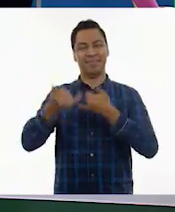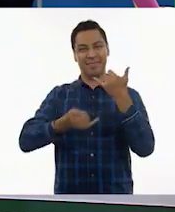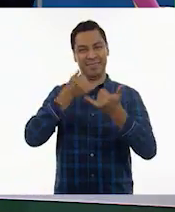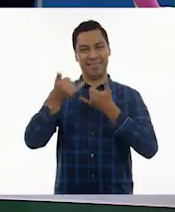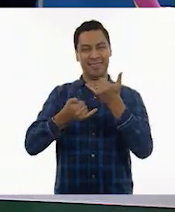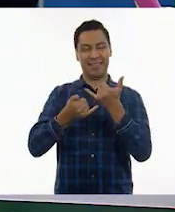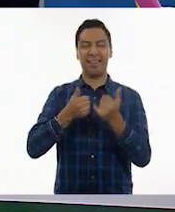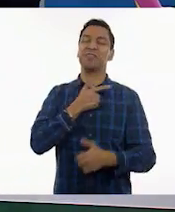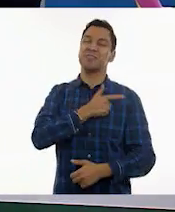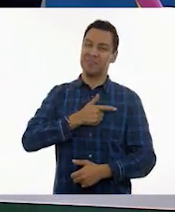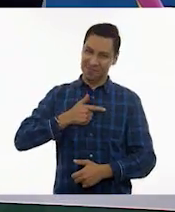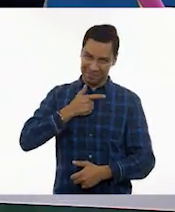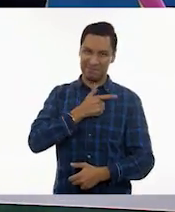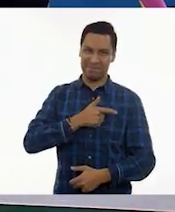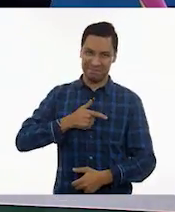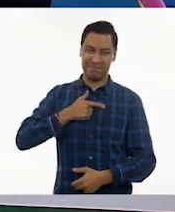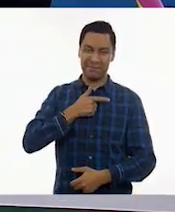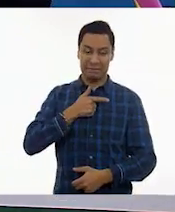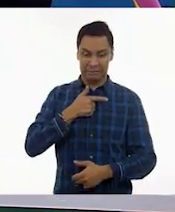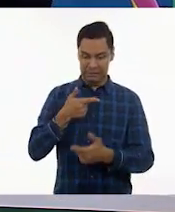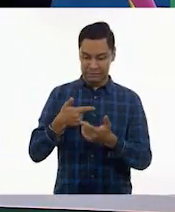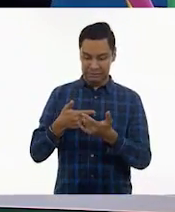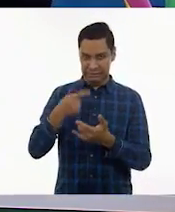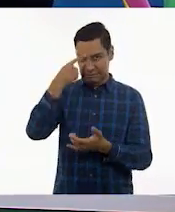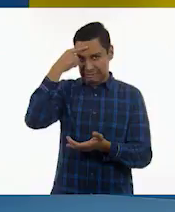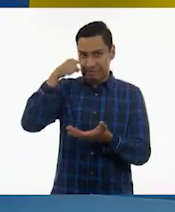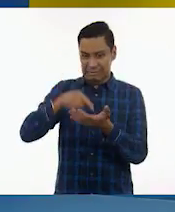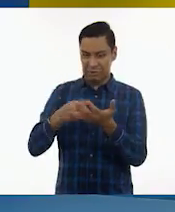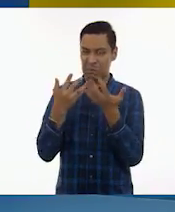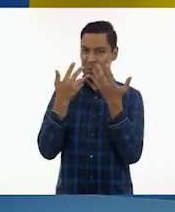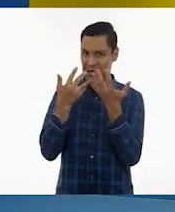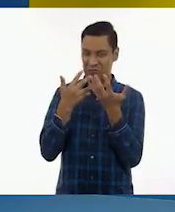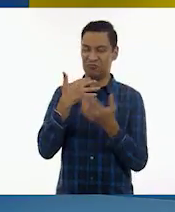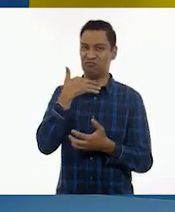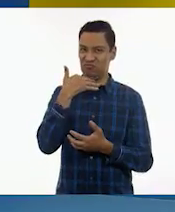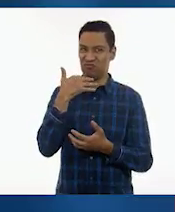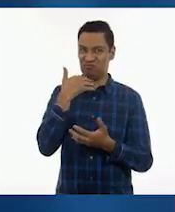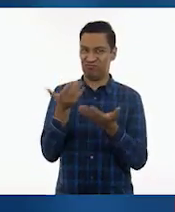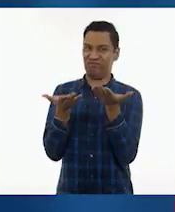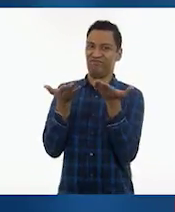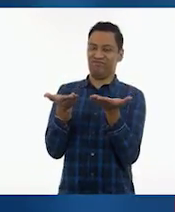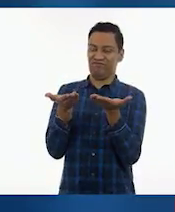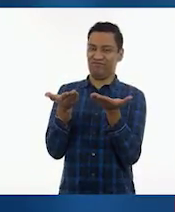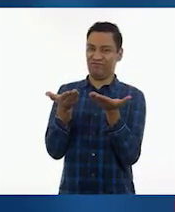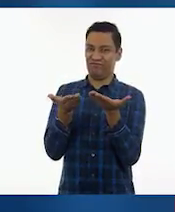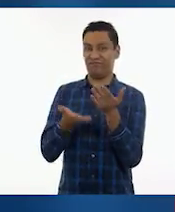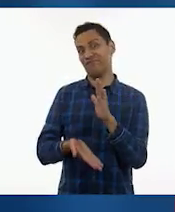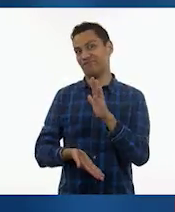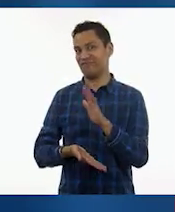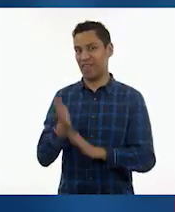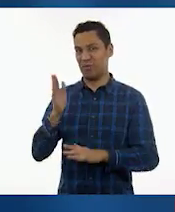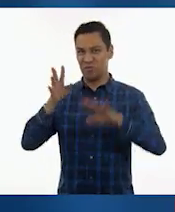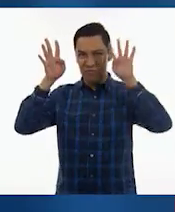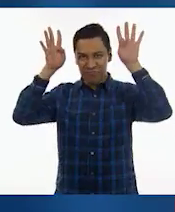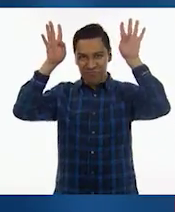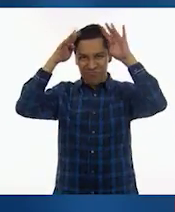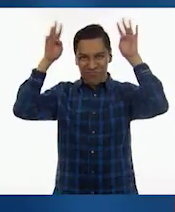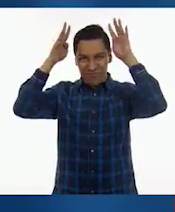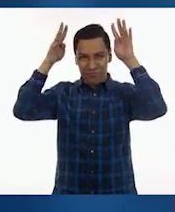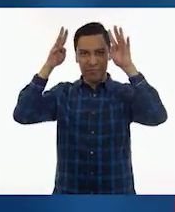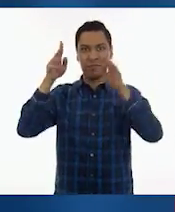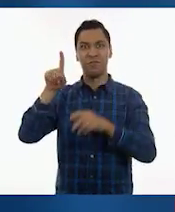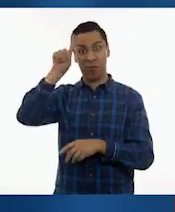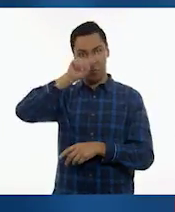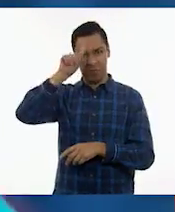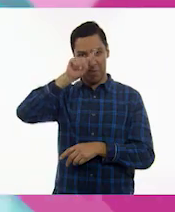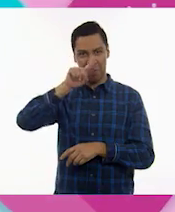Ay, qué gusto. Ay, pero mis manos creo que no están como para jugar. Exacto, vamos con ajo listo para lavar nuestras manos. Sí,